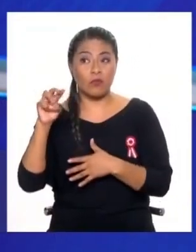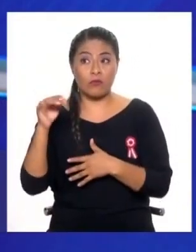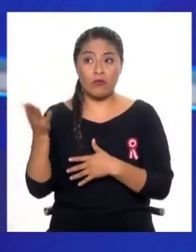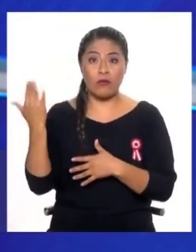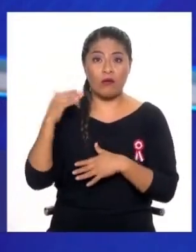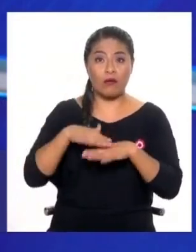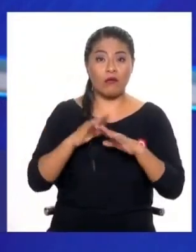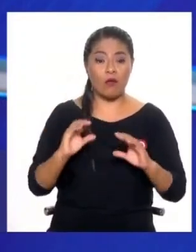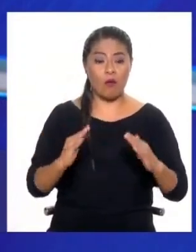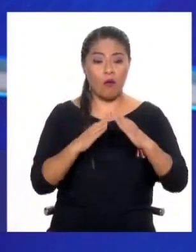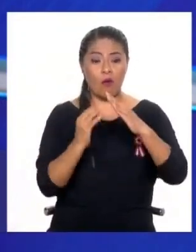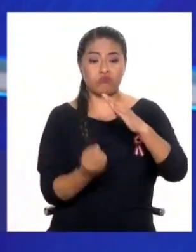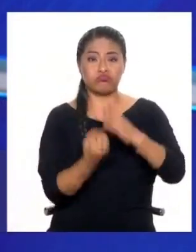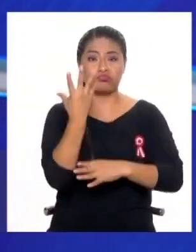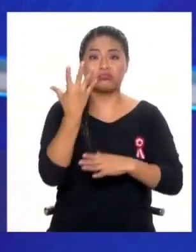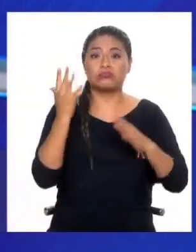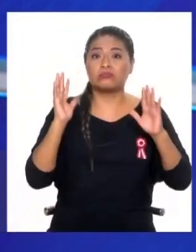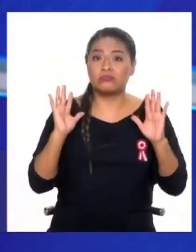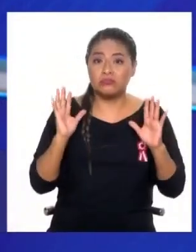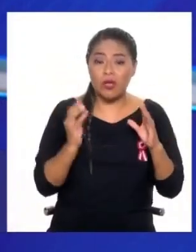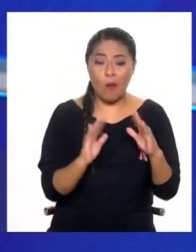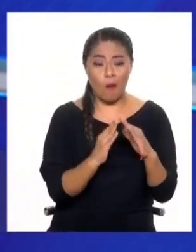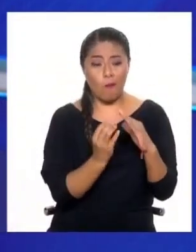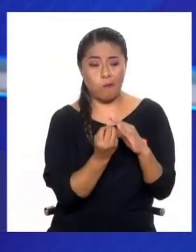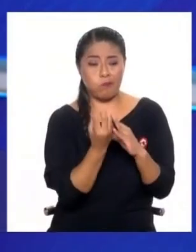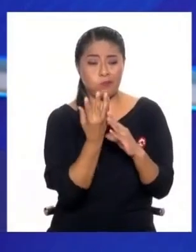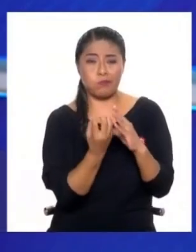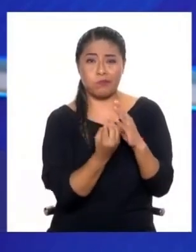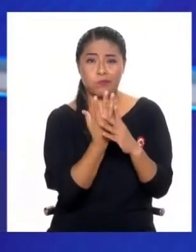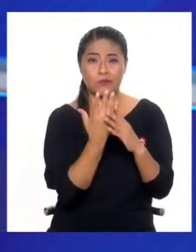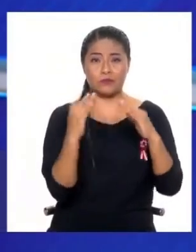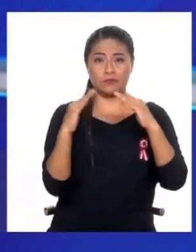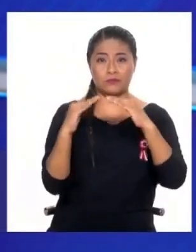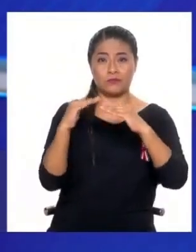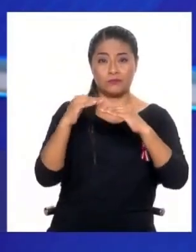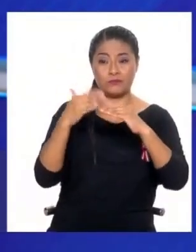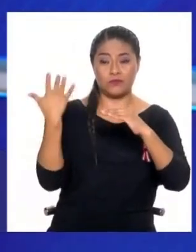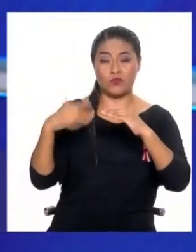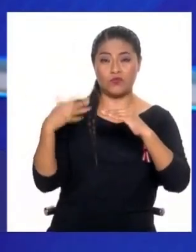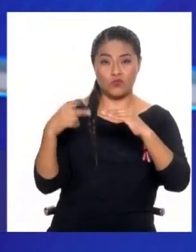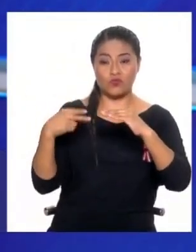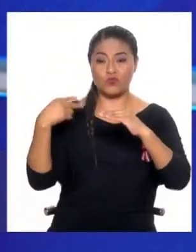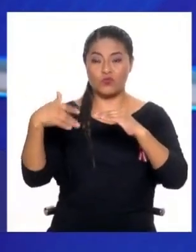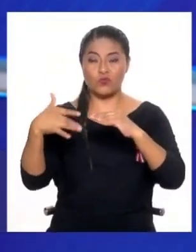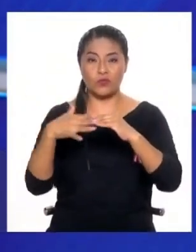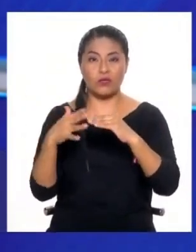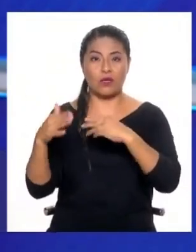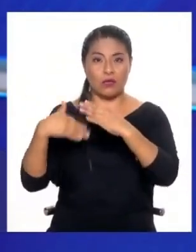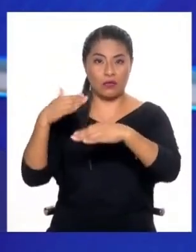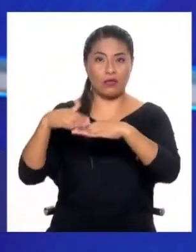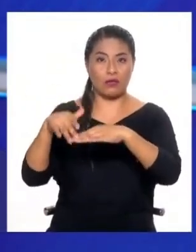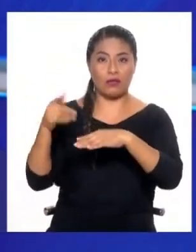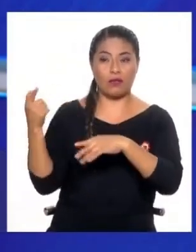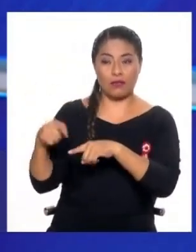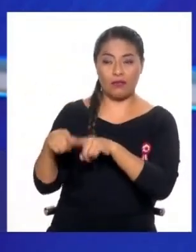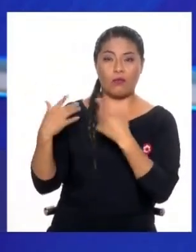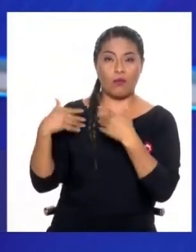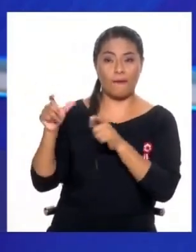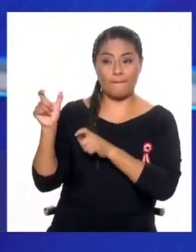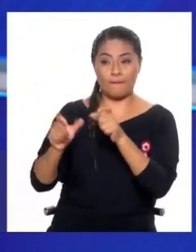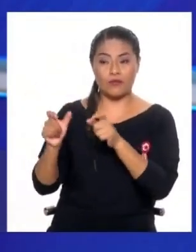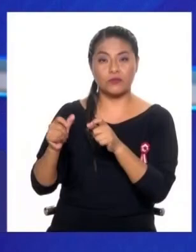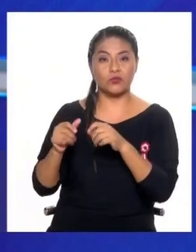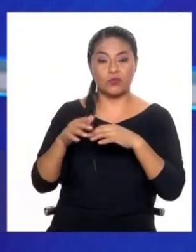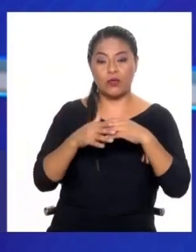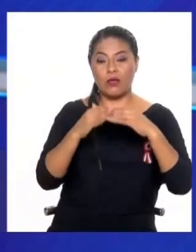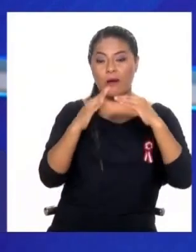la erupción volcánica. Por ejemplo. Tenemos también un problema, un fenómeno recurrente que afecta no solamente a la población local,